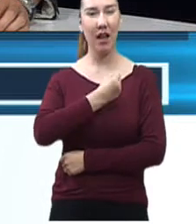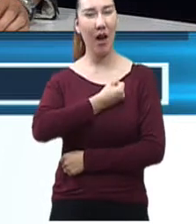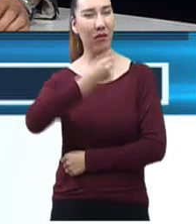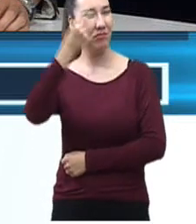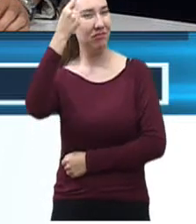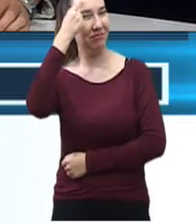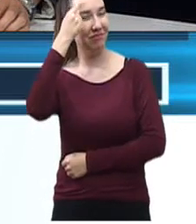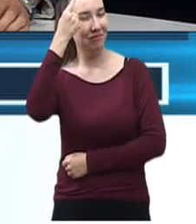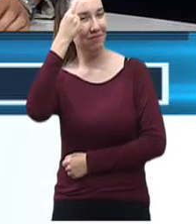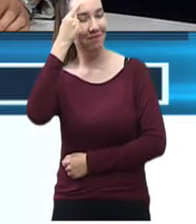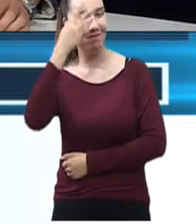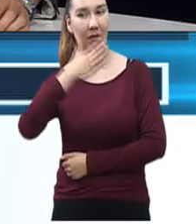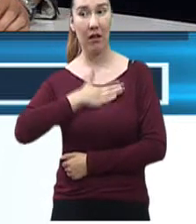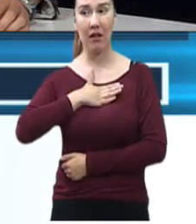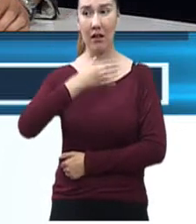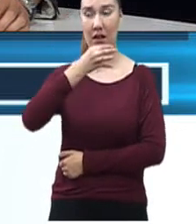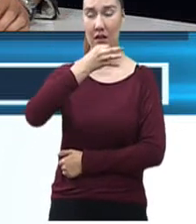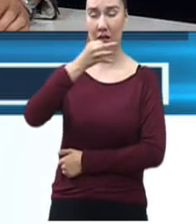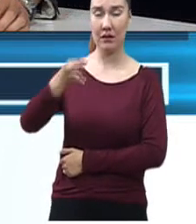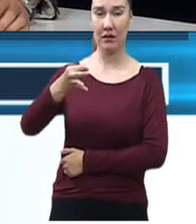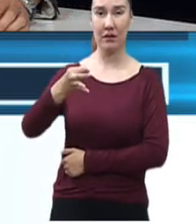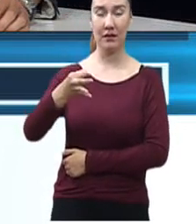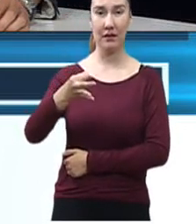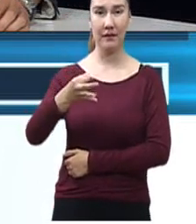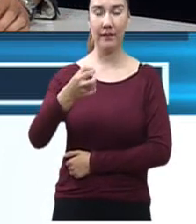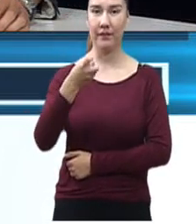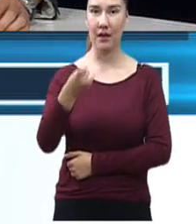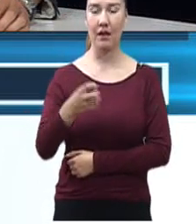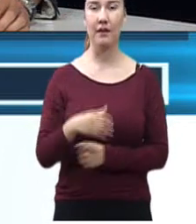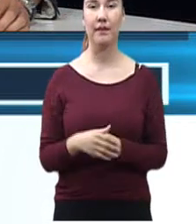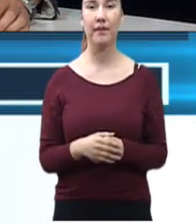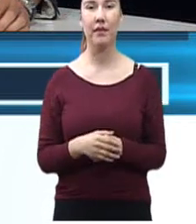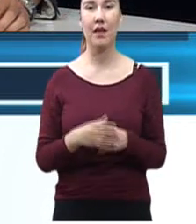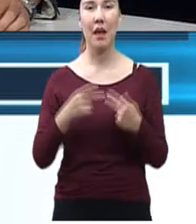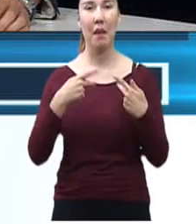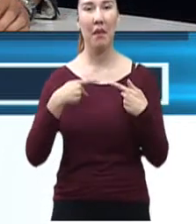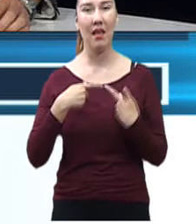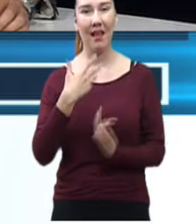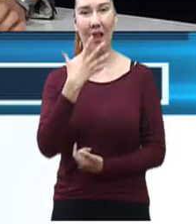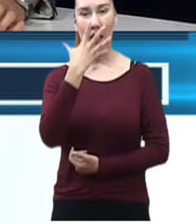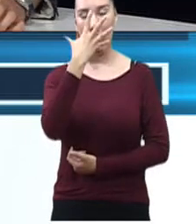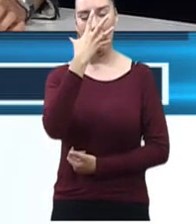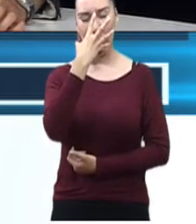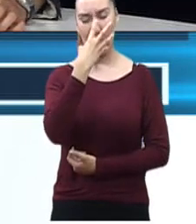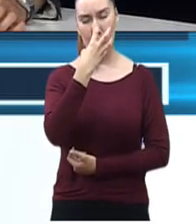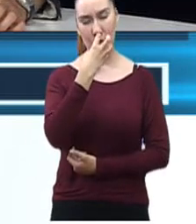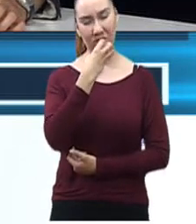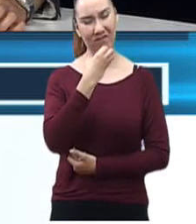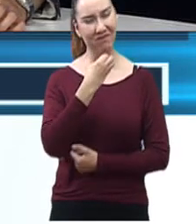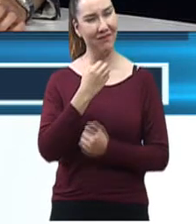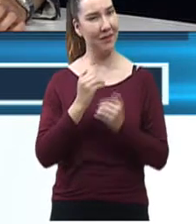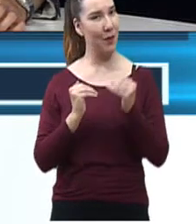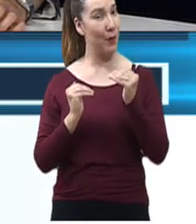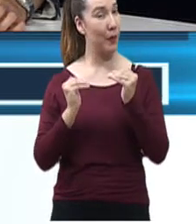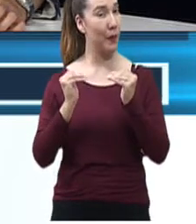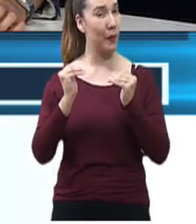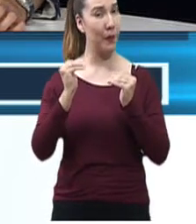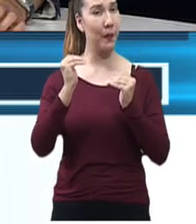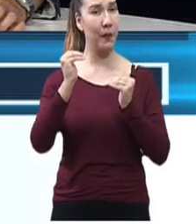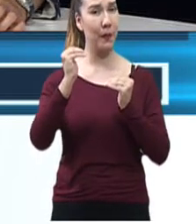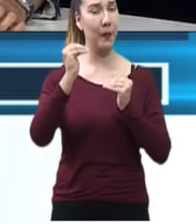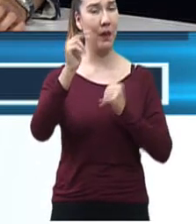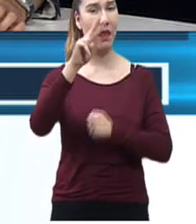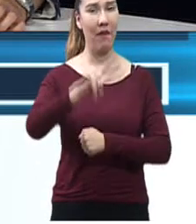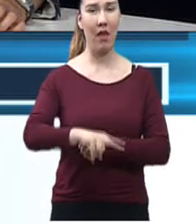por ahí, los índices de gente en depresión ha aumentado también. Entonces, la